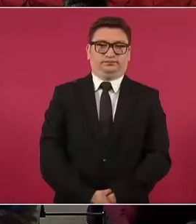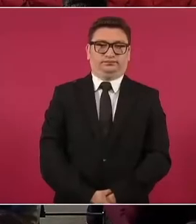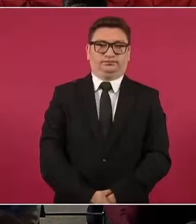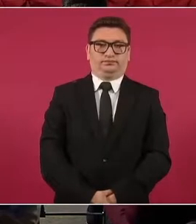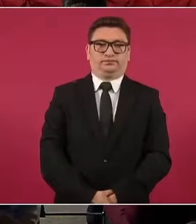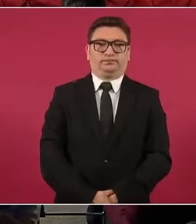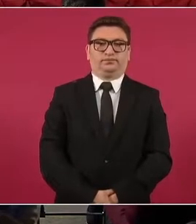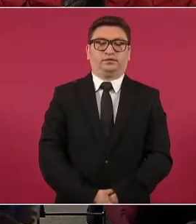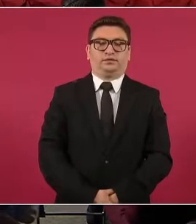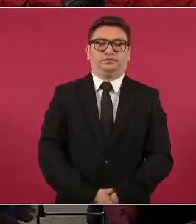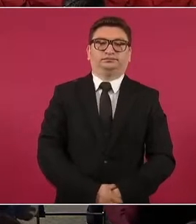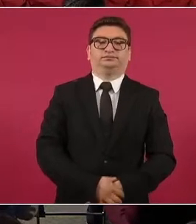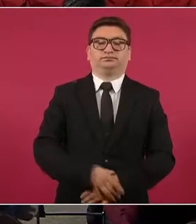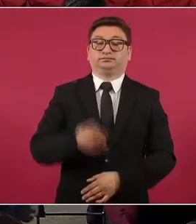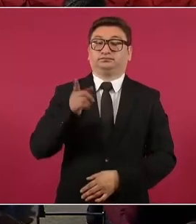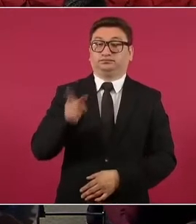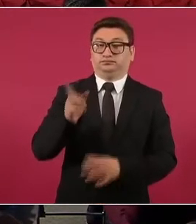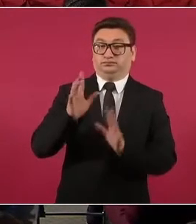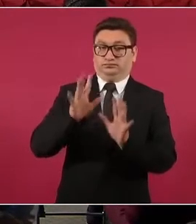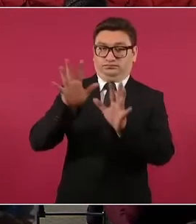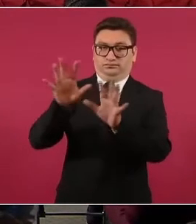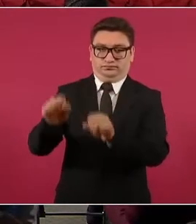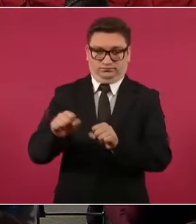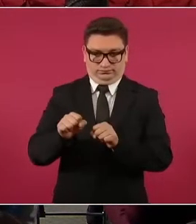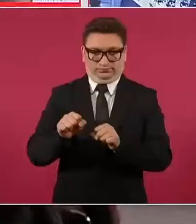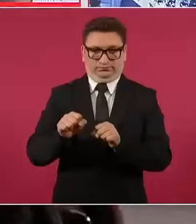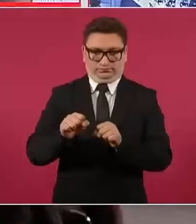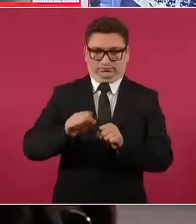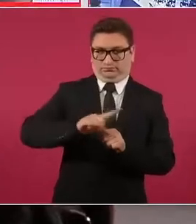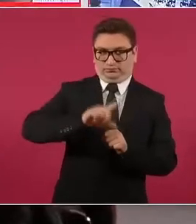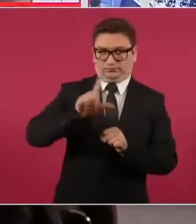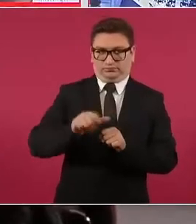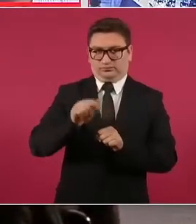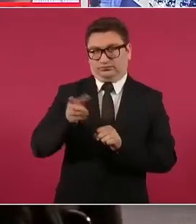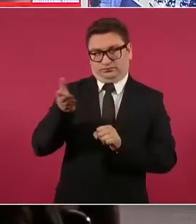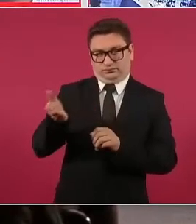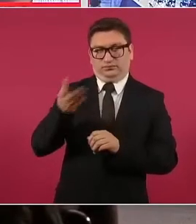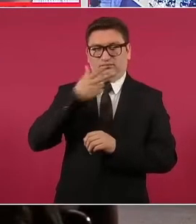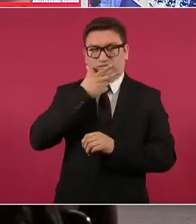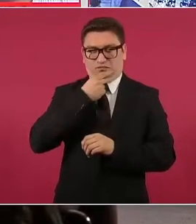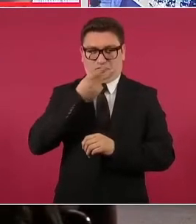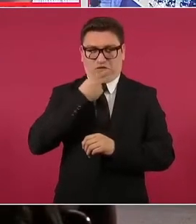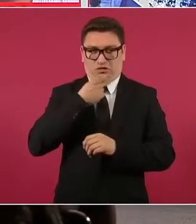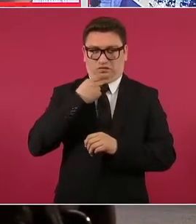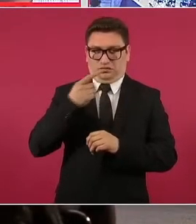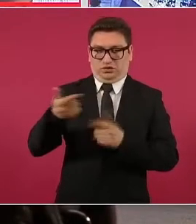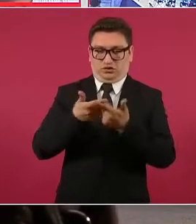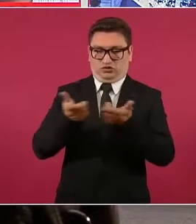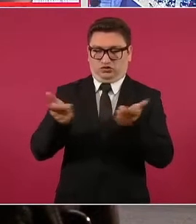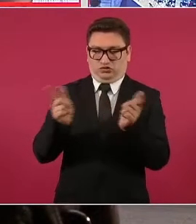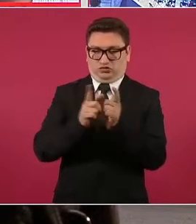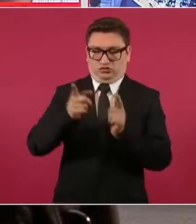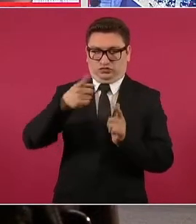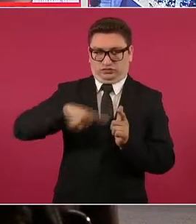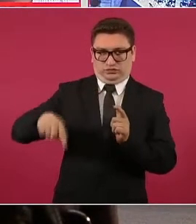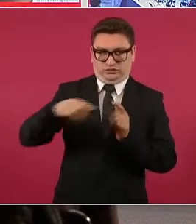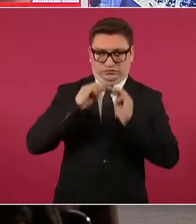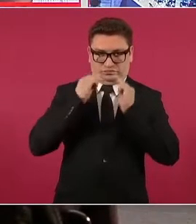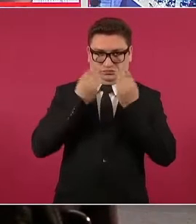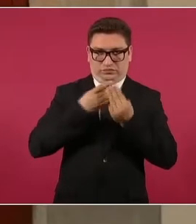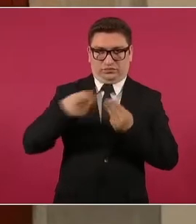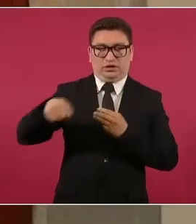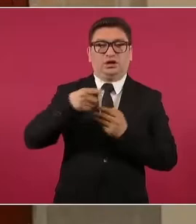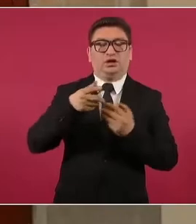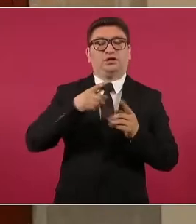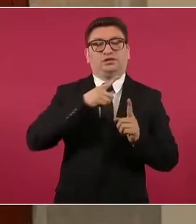oficiosa. A partir de la detención de este integrante de esta organización delictiva, ha